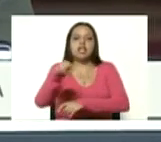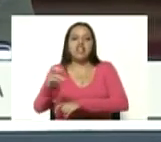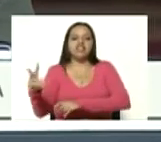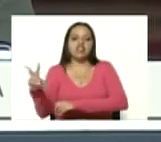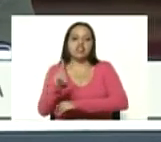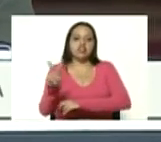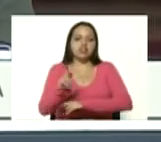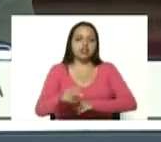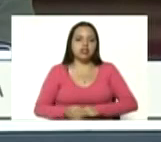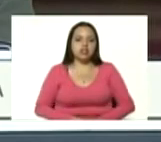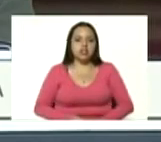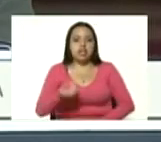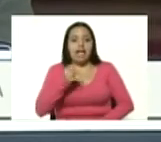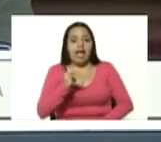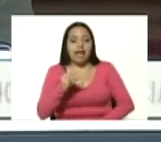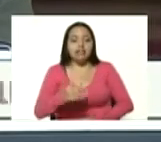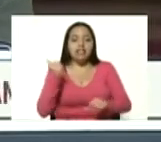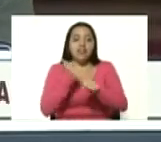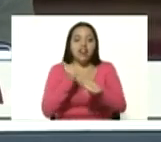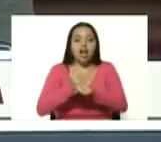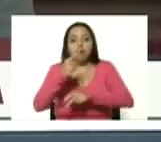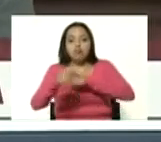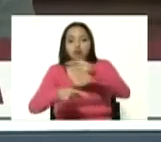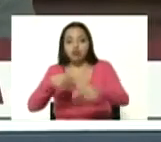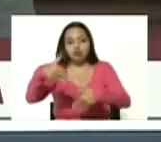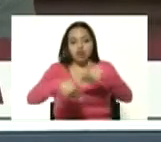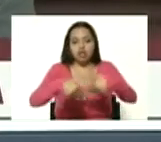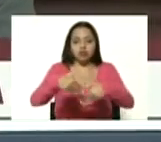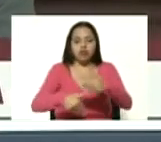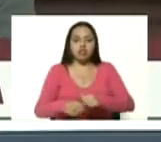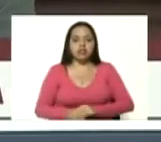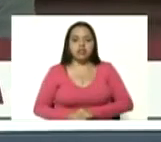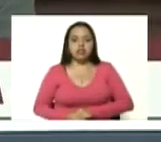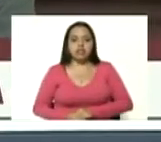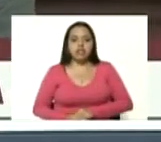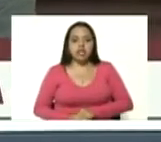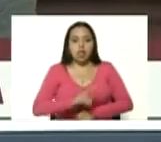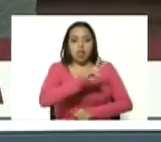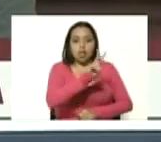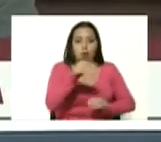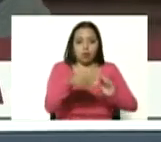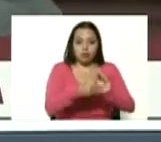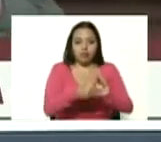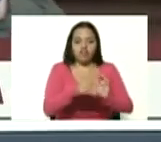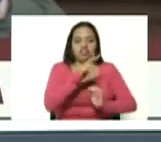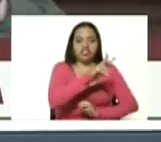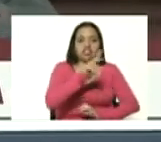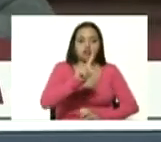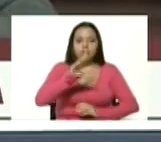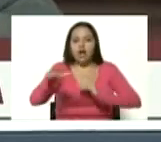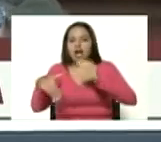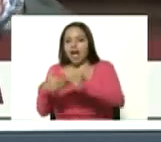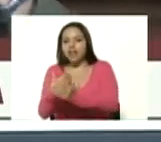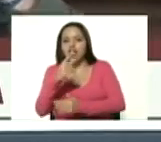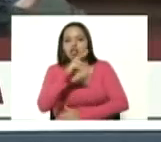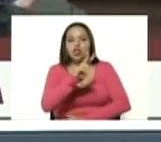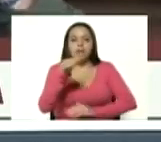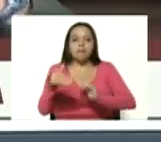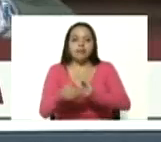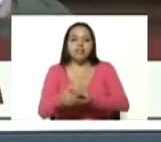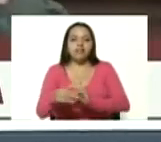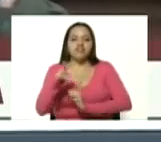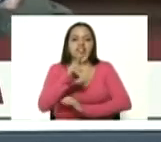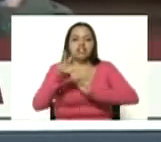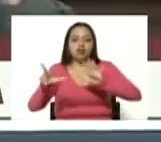que va a regir los procesos electorales desde el 2021 al 2028 siete años de las